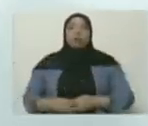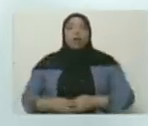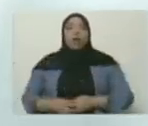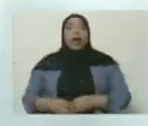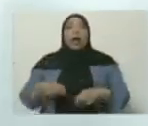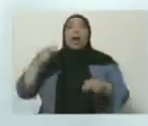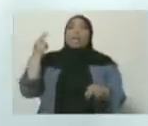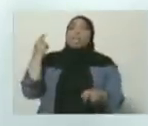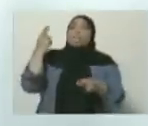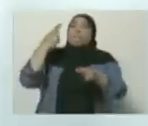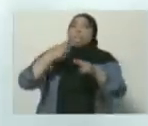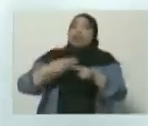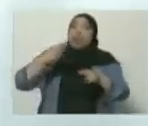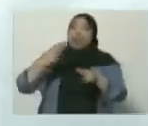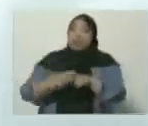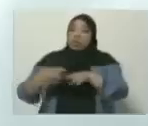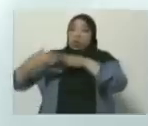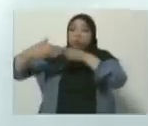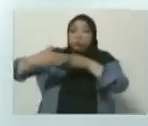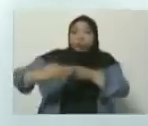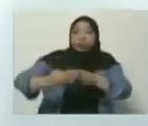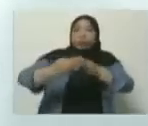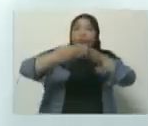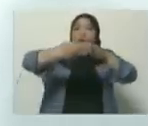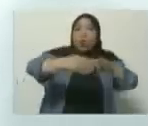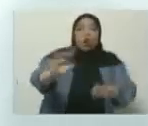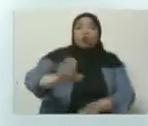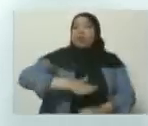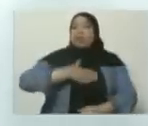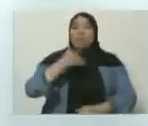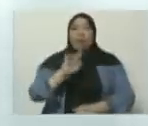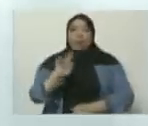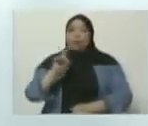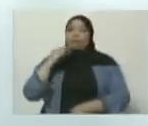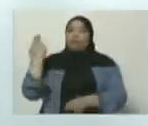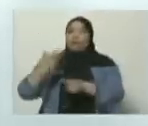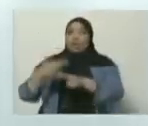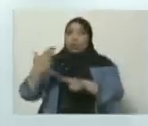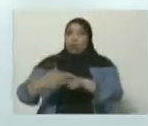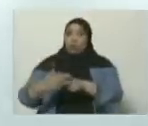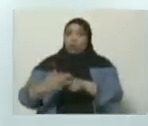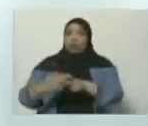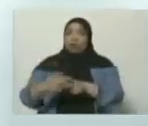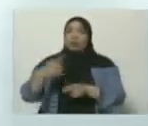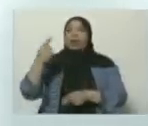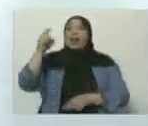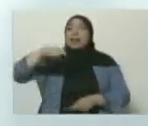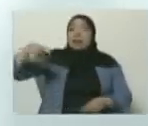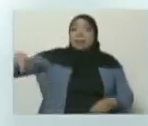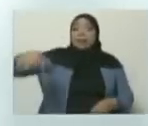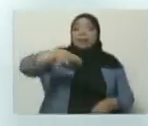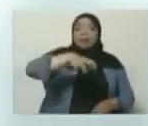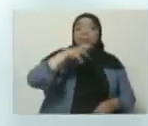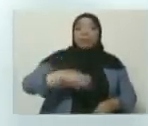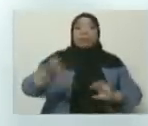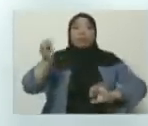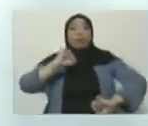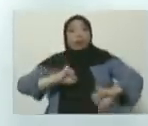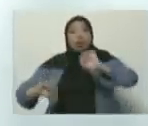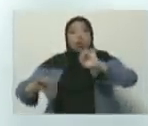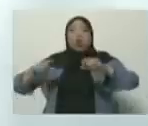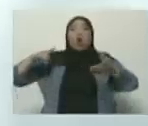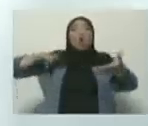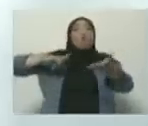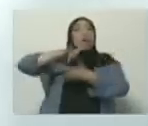a partir de la una de la tarde del día de hoy. Va a haber también en estos estados implicados restricciones de